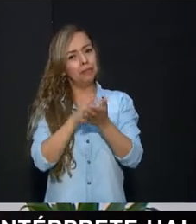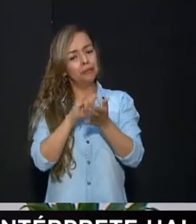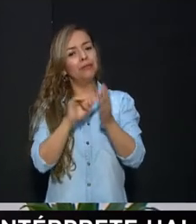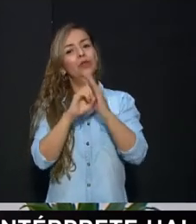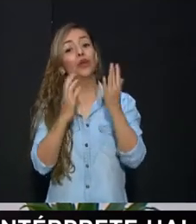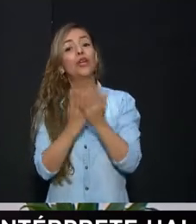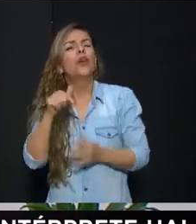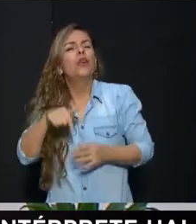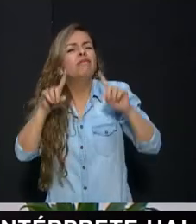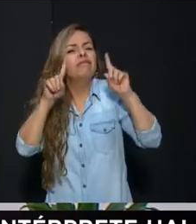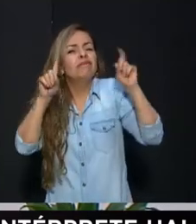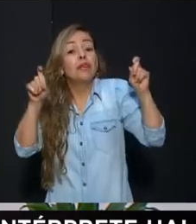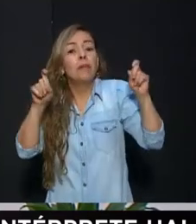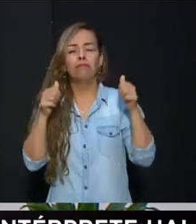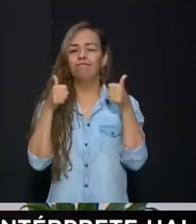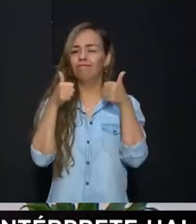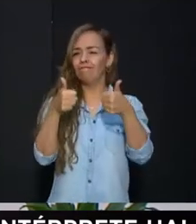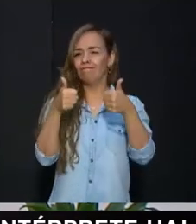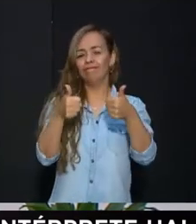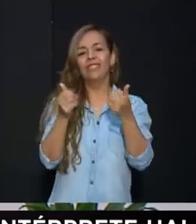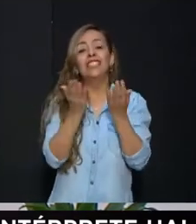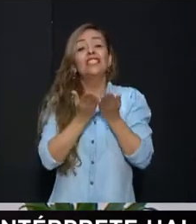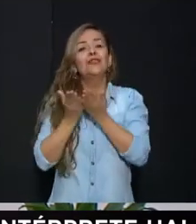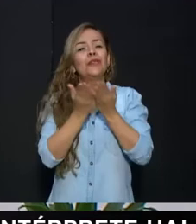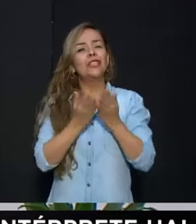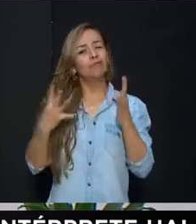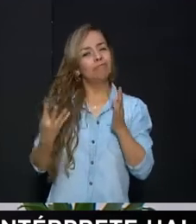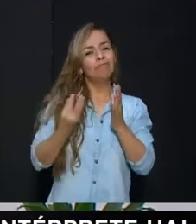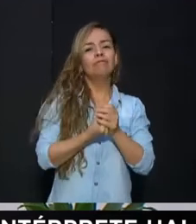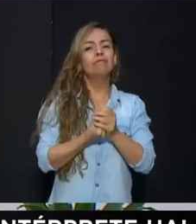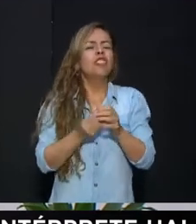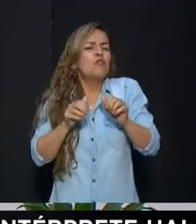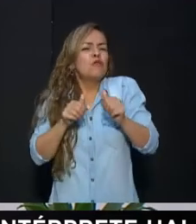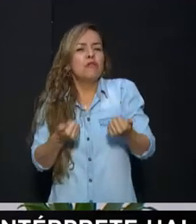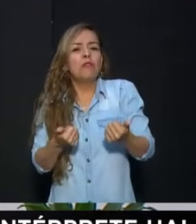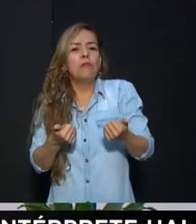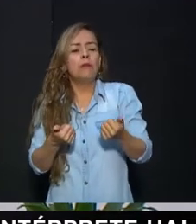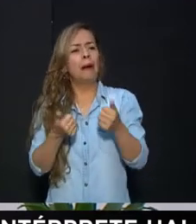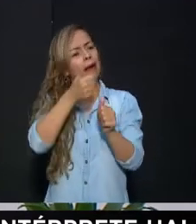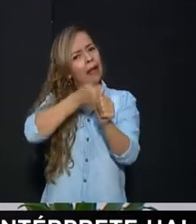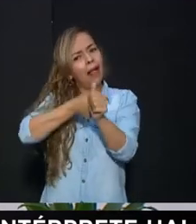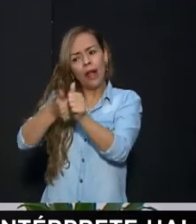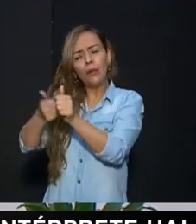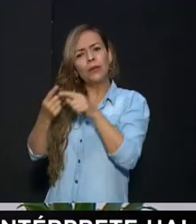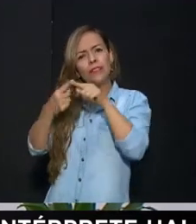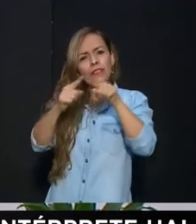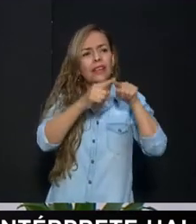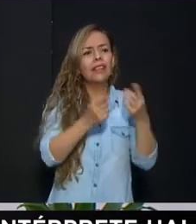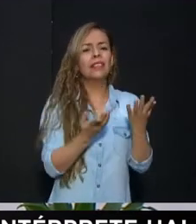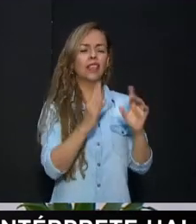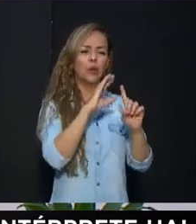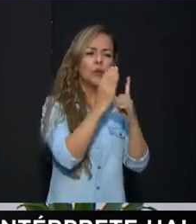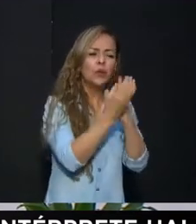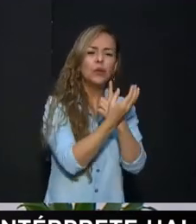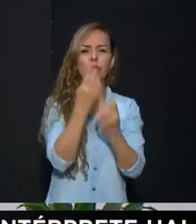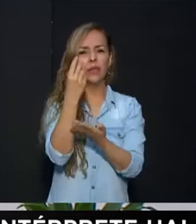a tratar un tema maravilloso y es educación inclusiva. ¿Cómo? A pesar de las diferencias que tenemos desde lo cultural, desde